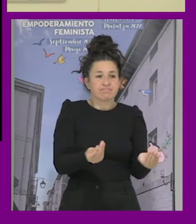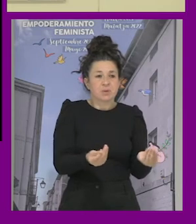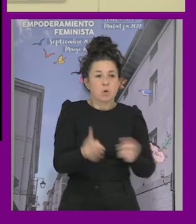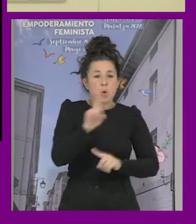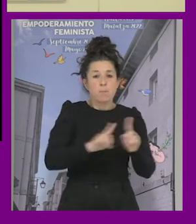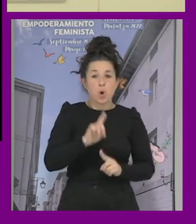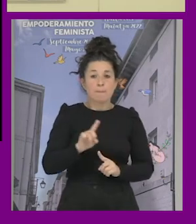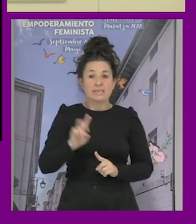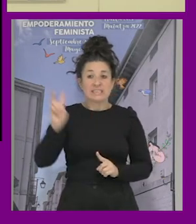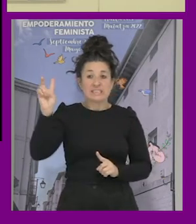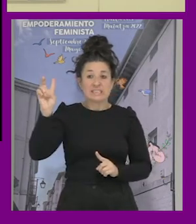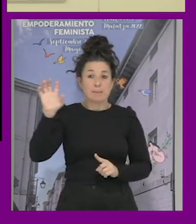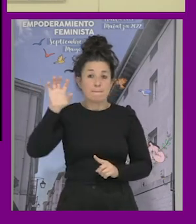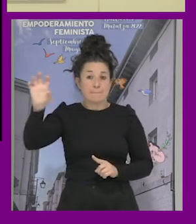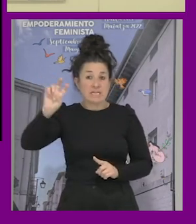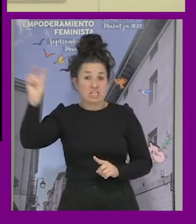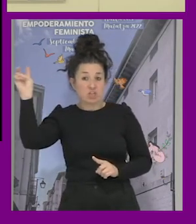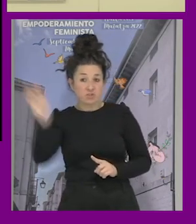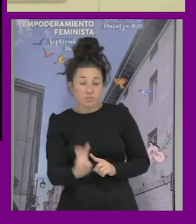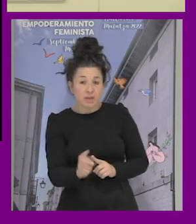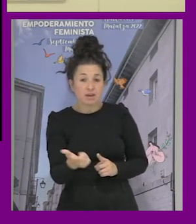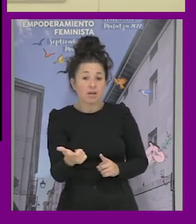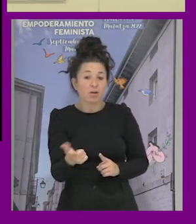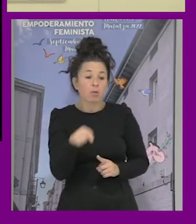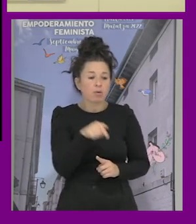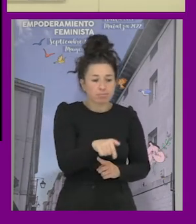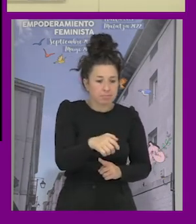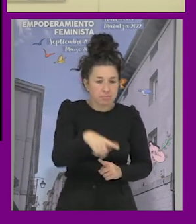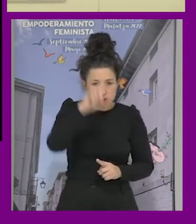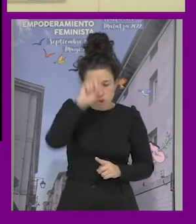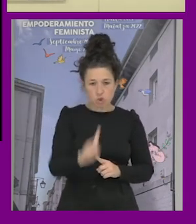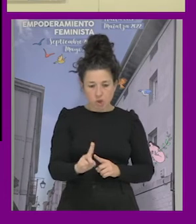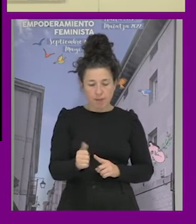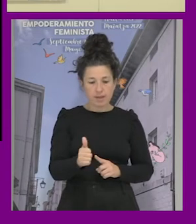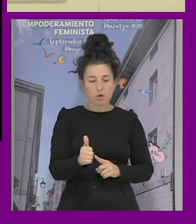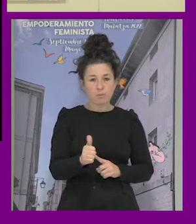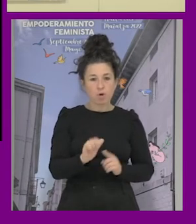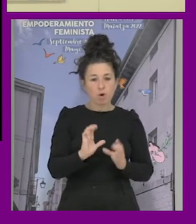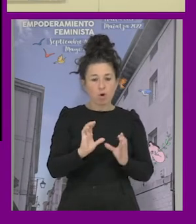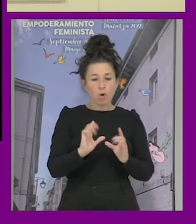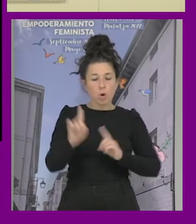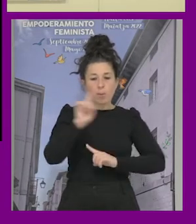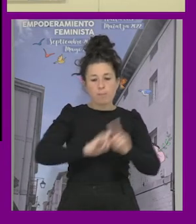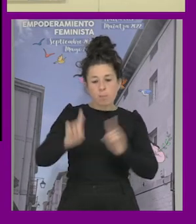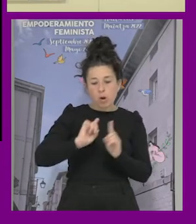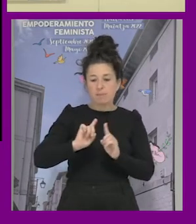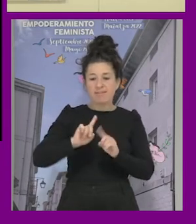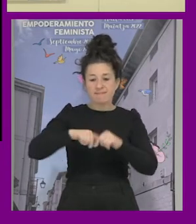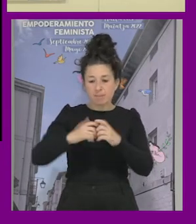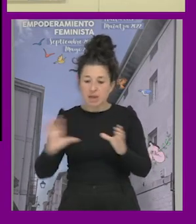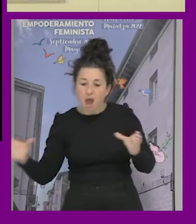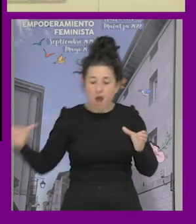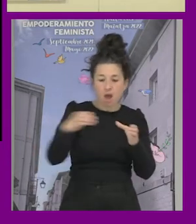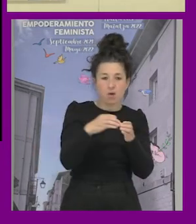por ejemplo no tiene en cuenta y como por ejemplo se podría tramitar un reagrupamiento familiar con una